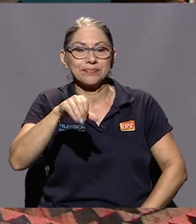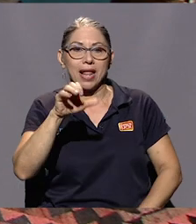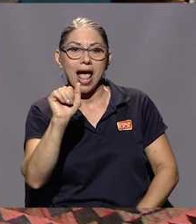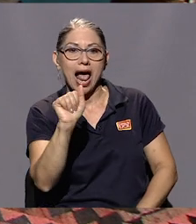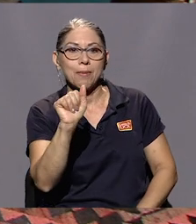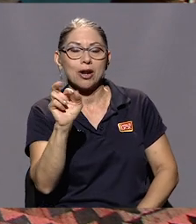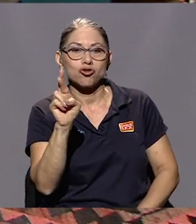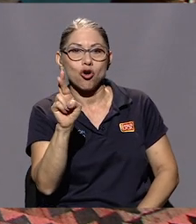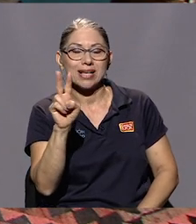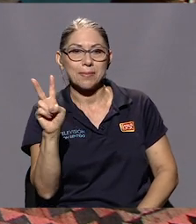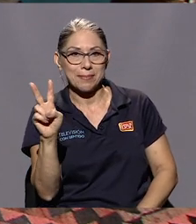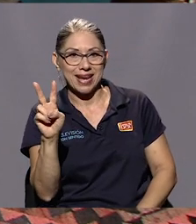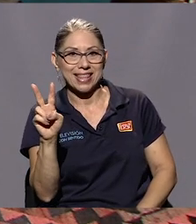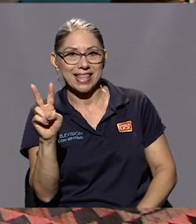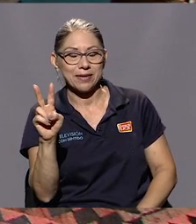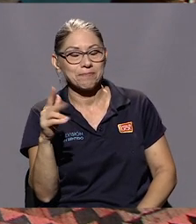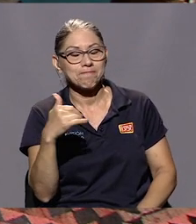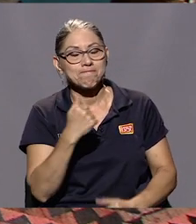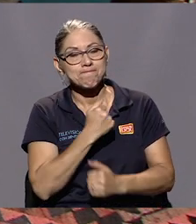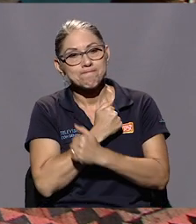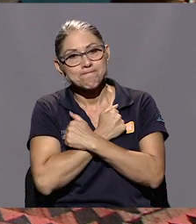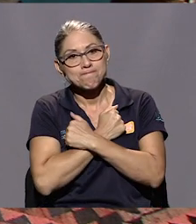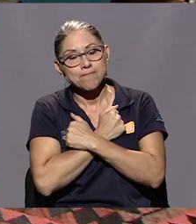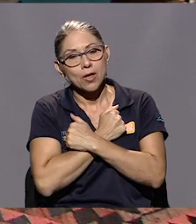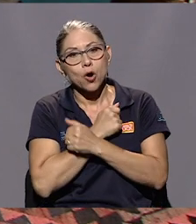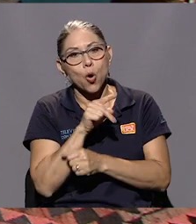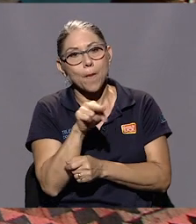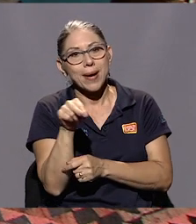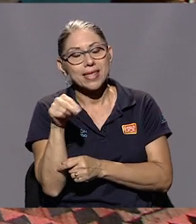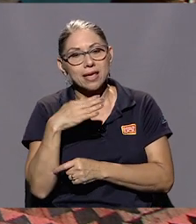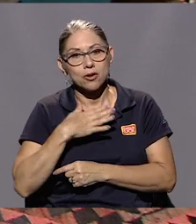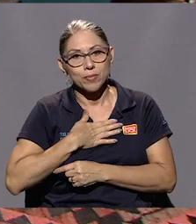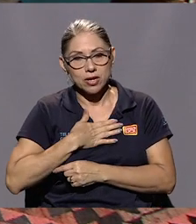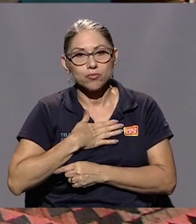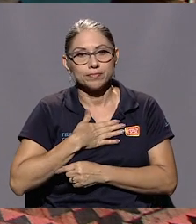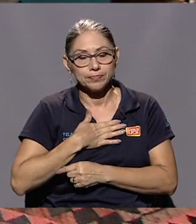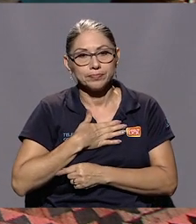Rojas Valverde es un querido compañero mío de